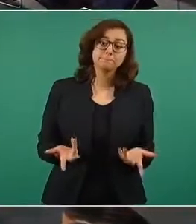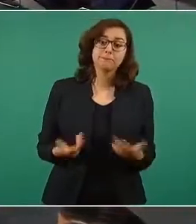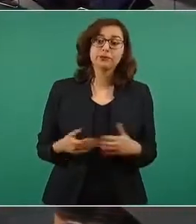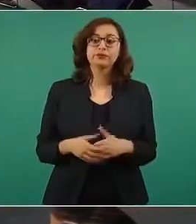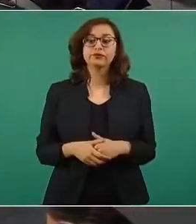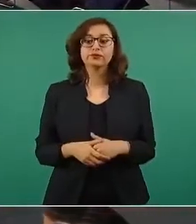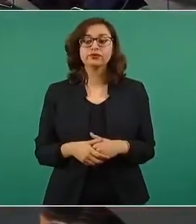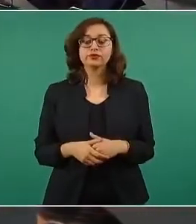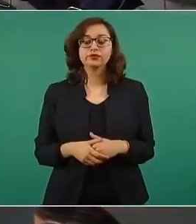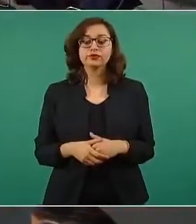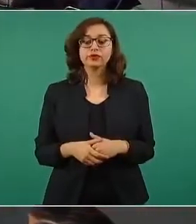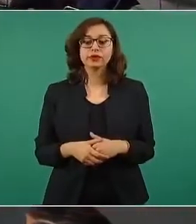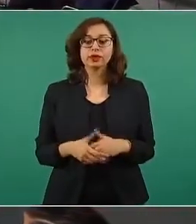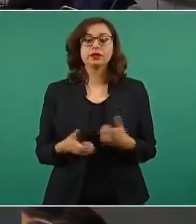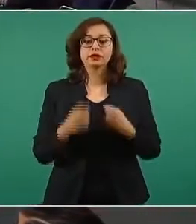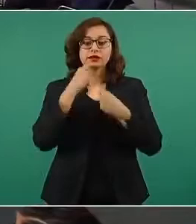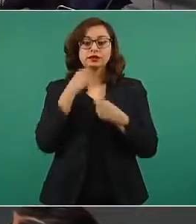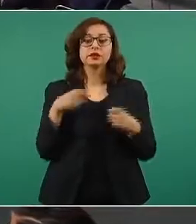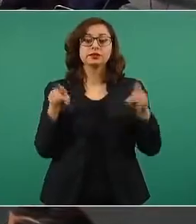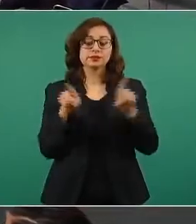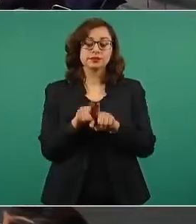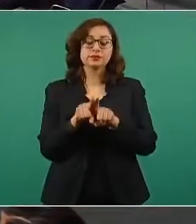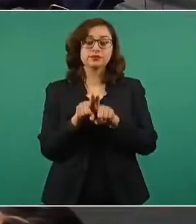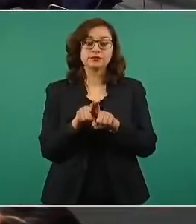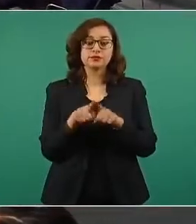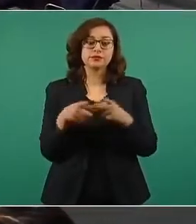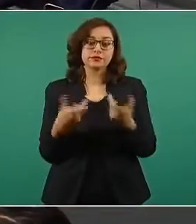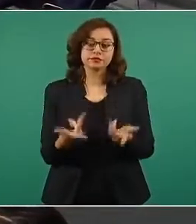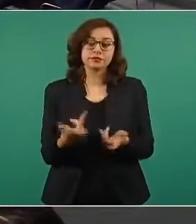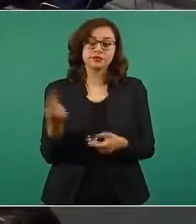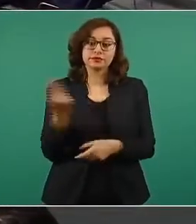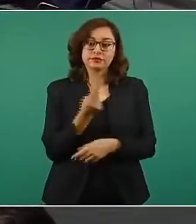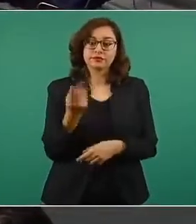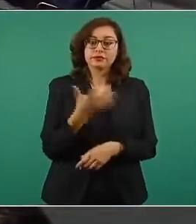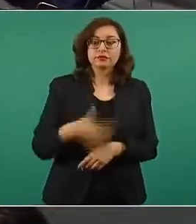Desde luego, se tiene que buscar la mejor tecnología.